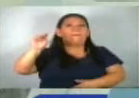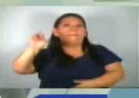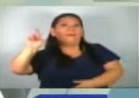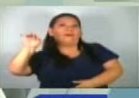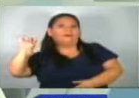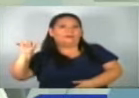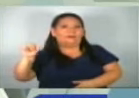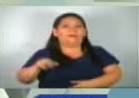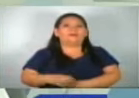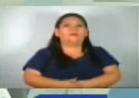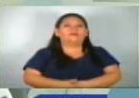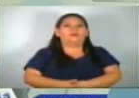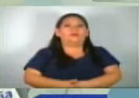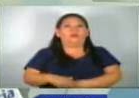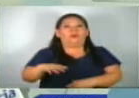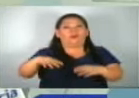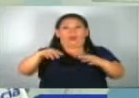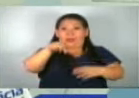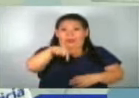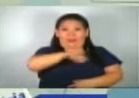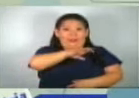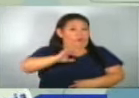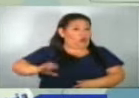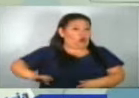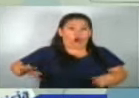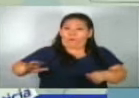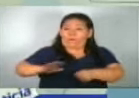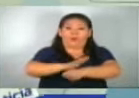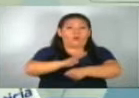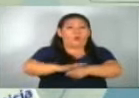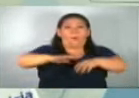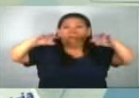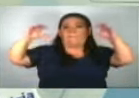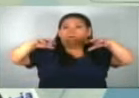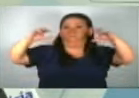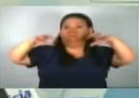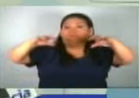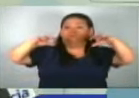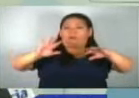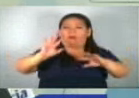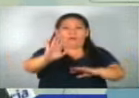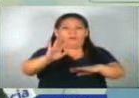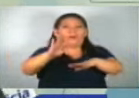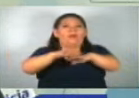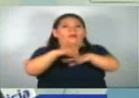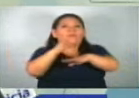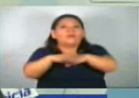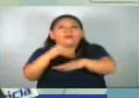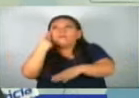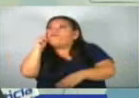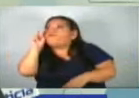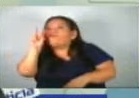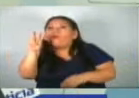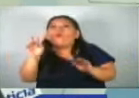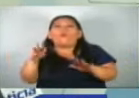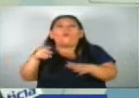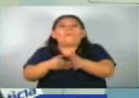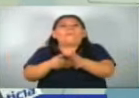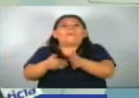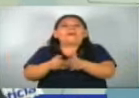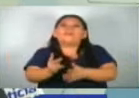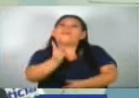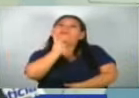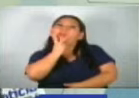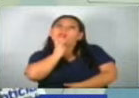Bueno, vamos a tener temporal en todo el territorio nacional. Vamos a estar informando la evolución de eso. El temporal comenzaría el día